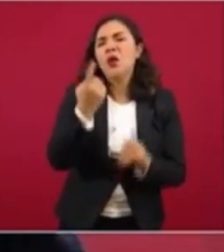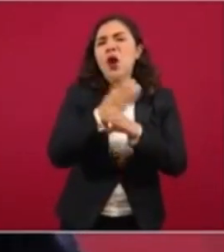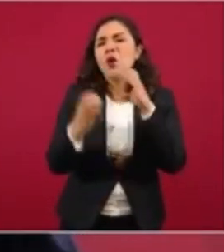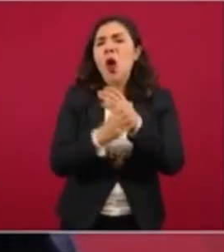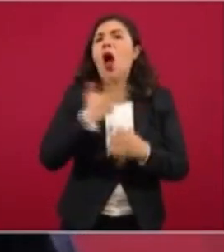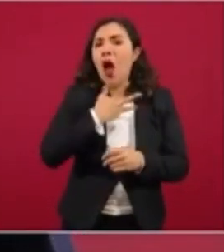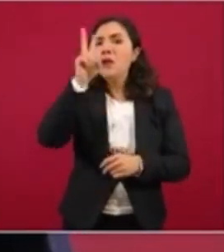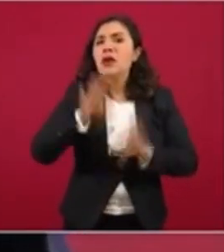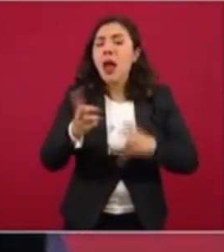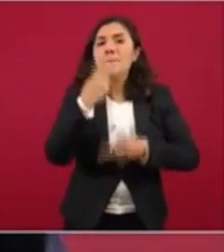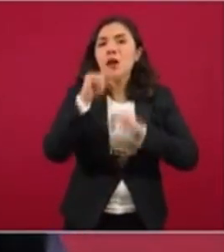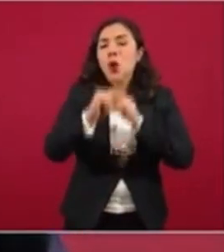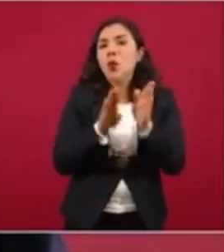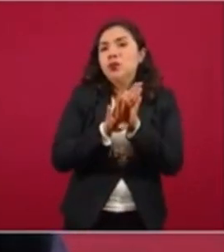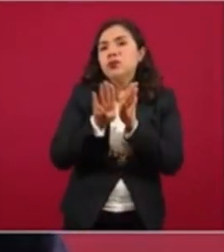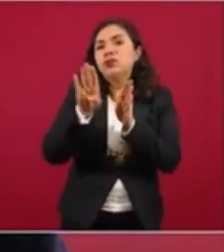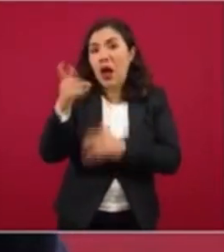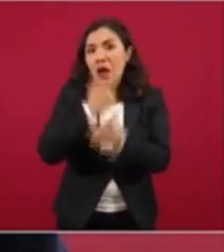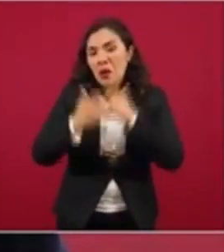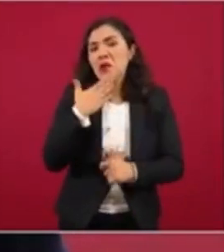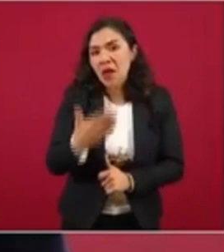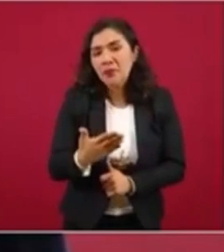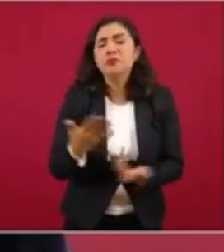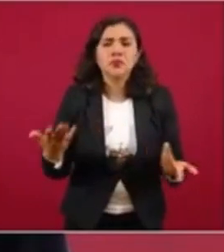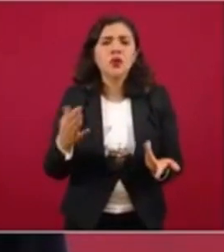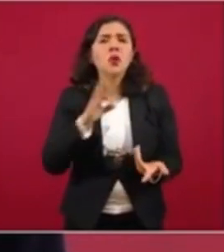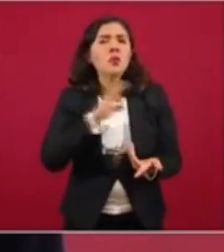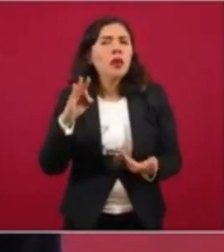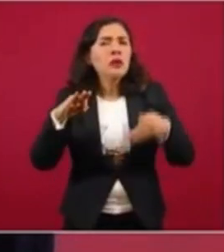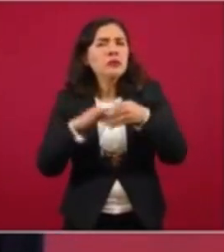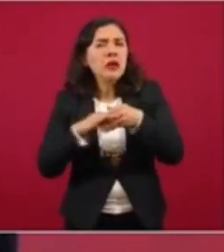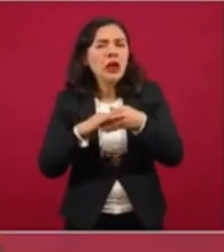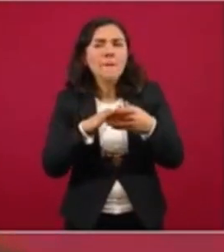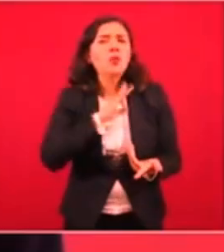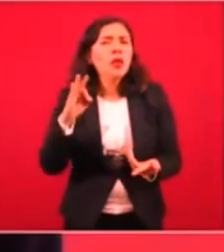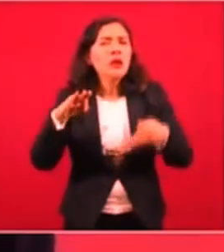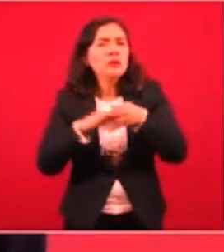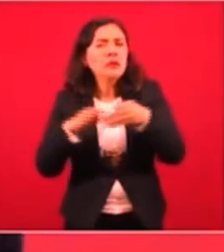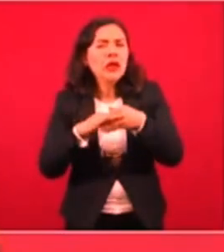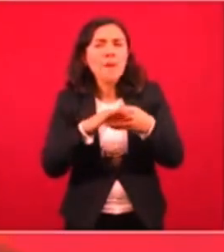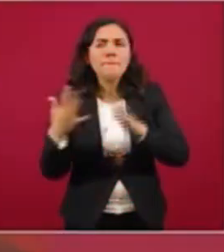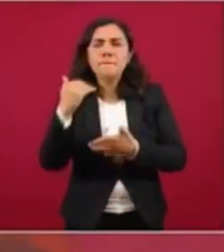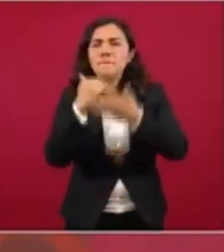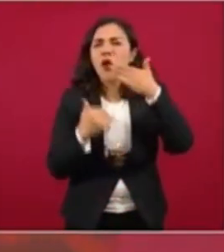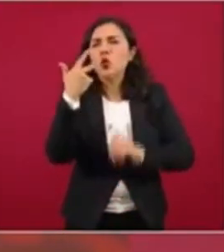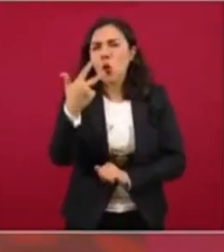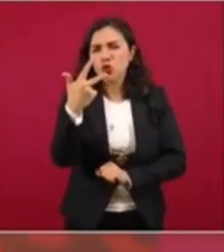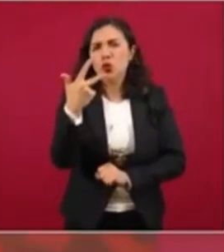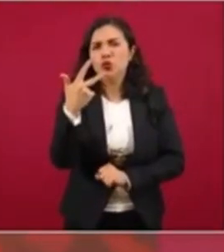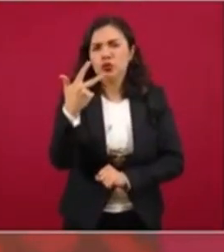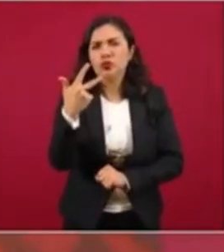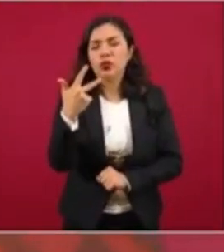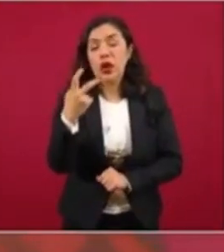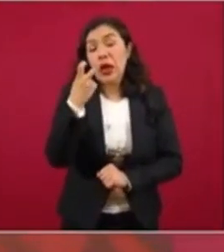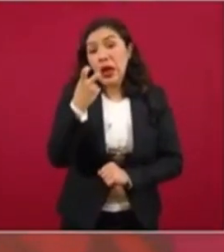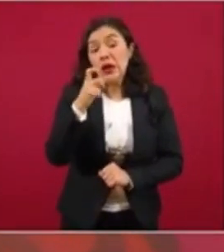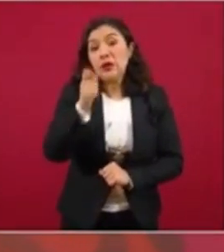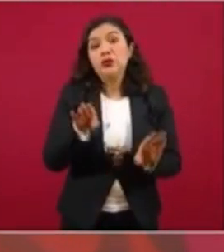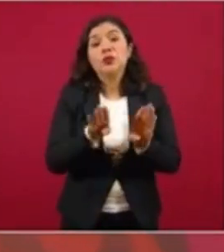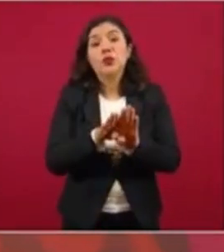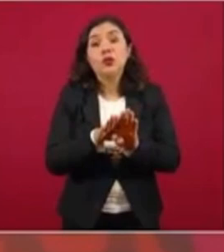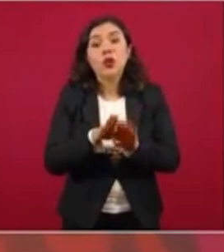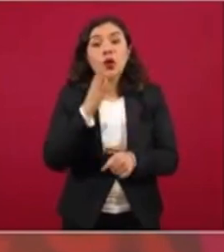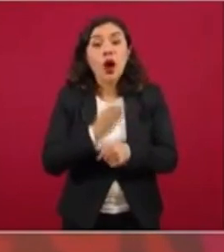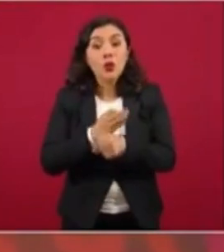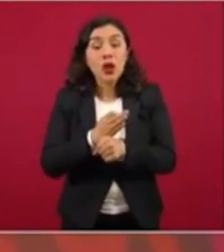parámetros de que hay crecimiento ya de la economía y podemos estar en 8, en menos 8, en menos 8. Y esto significa estar